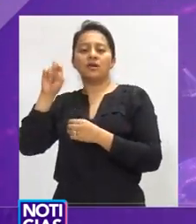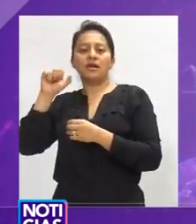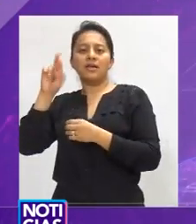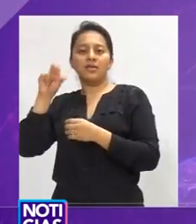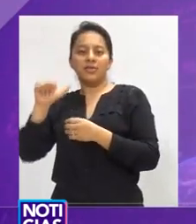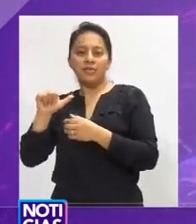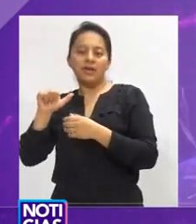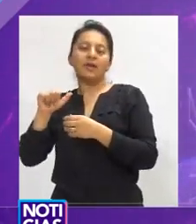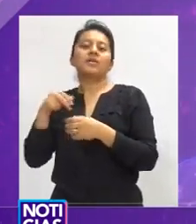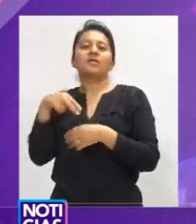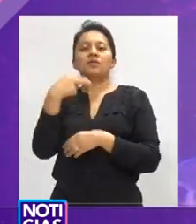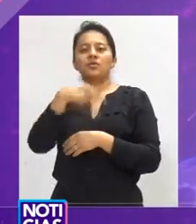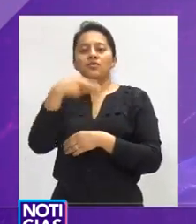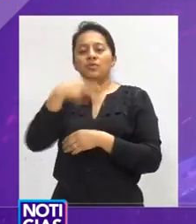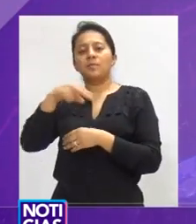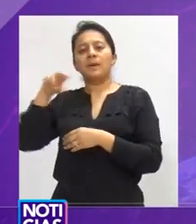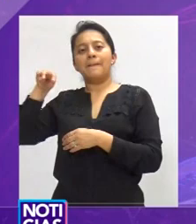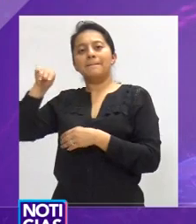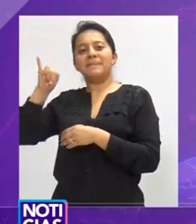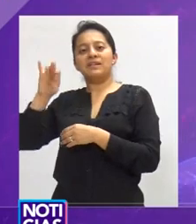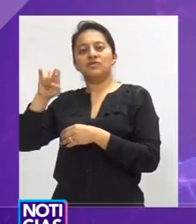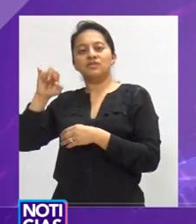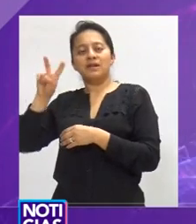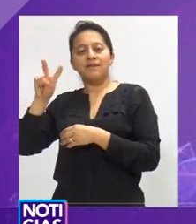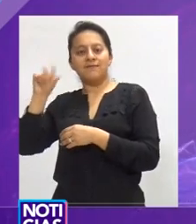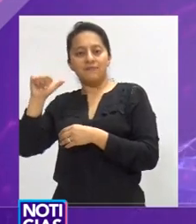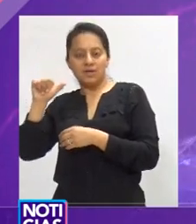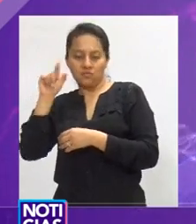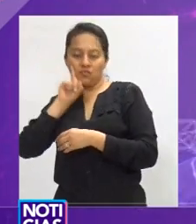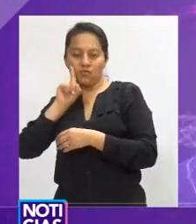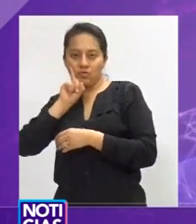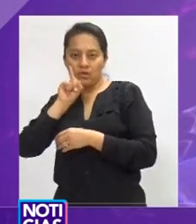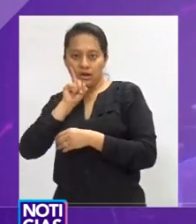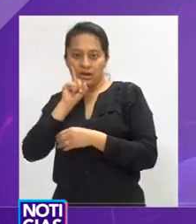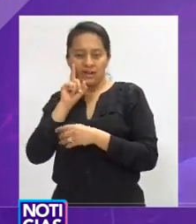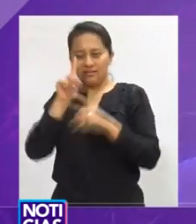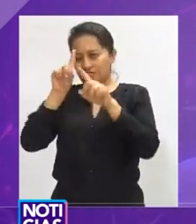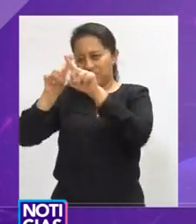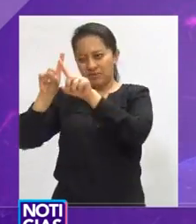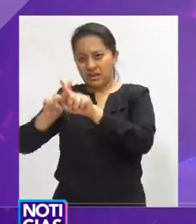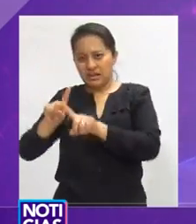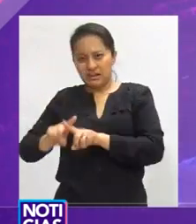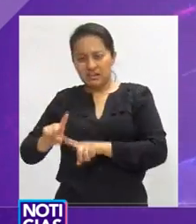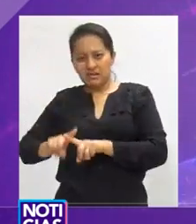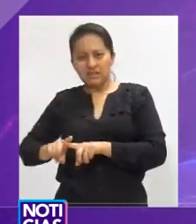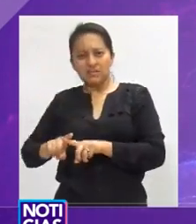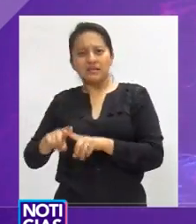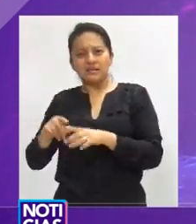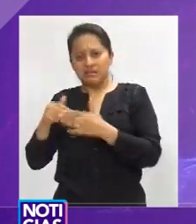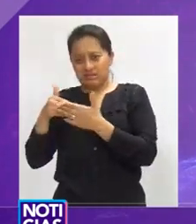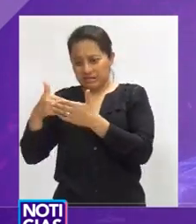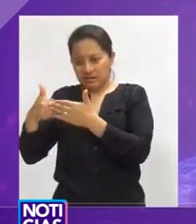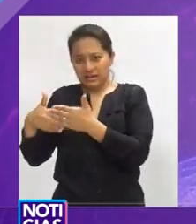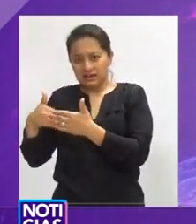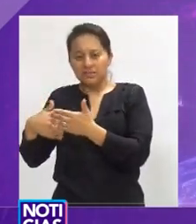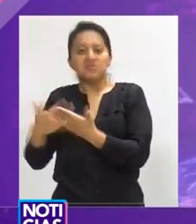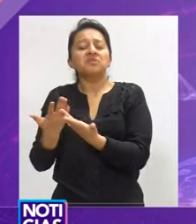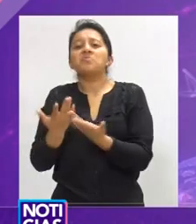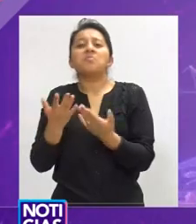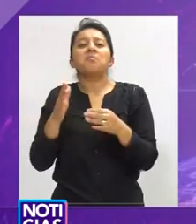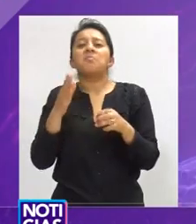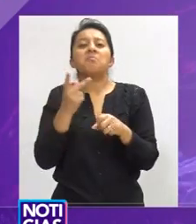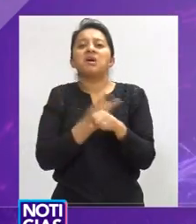cientos de casos más en que mujeres son ultimadas quedando impunes sus agresores. Con imágenes de Juan José Licea,